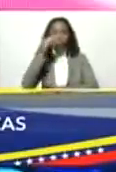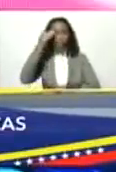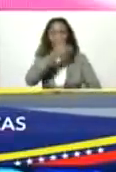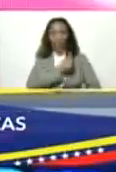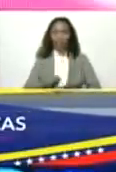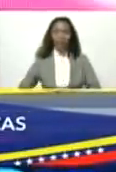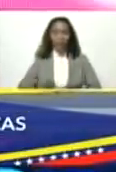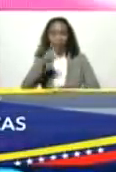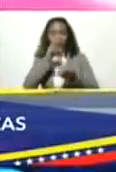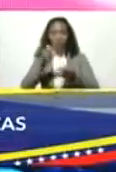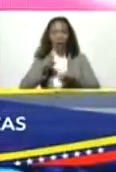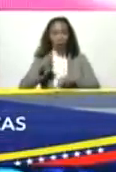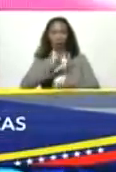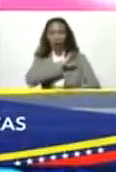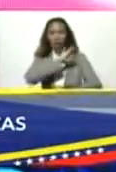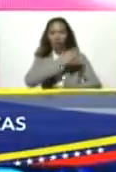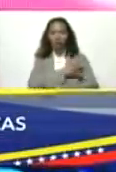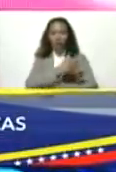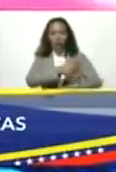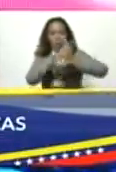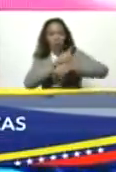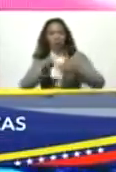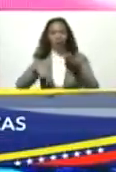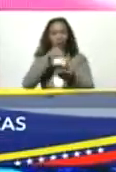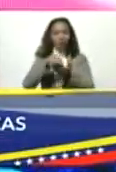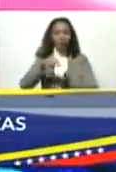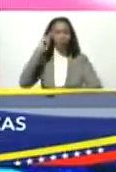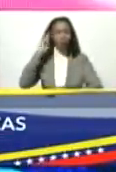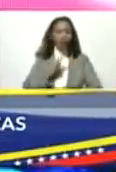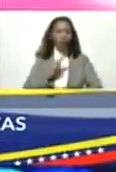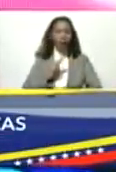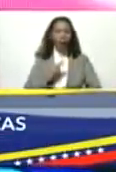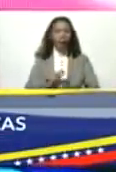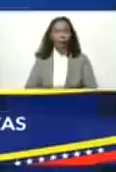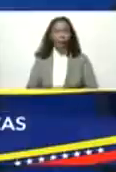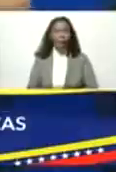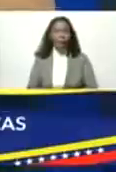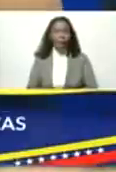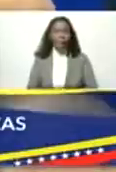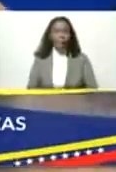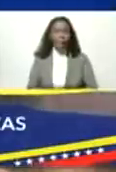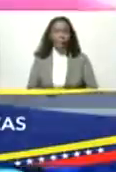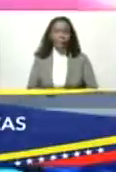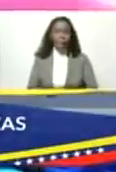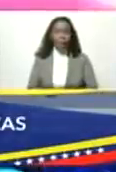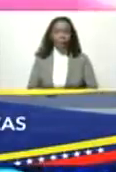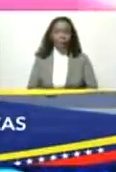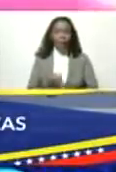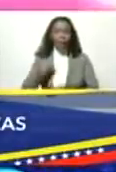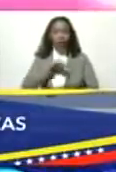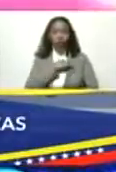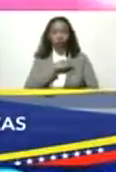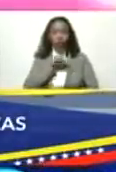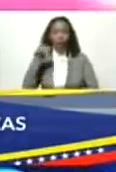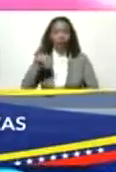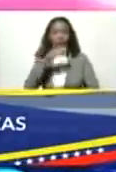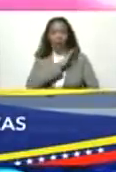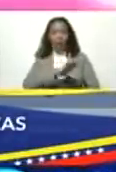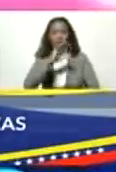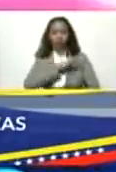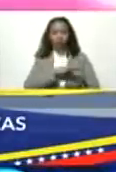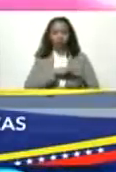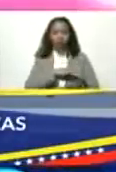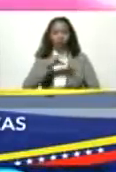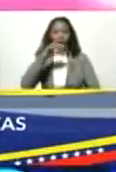del Banco de la Fuerza Armada Nacional Bolivariana Banfán está entre nosotros el señor Héctor